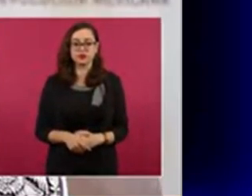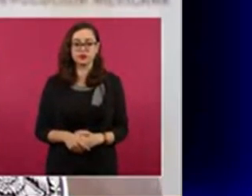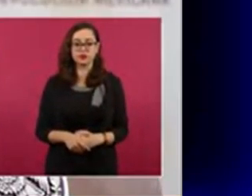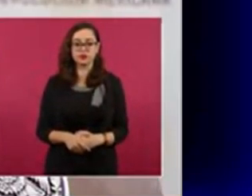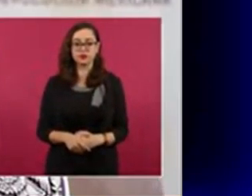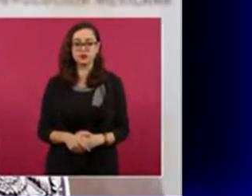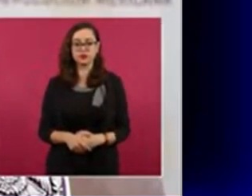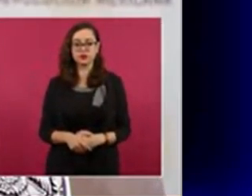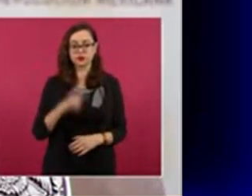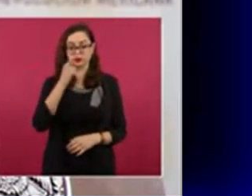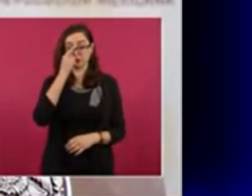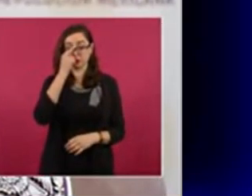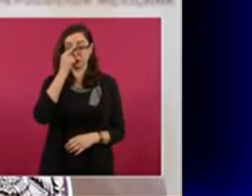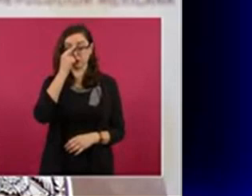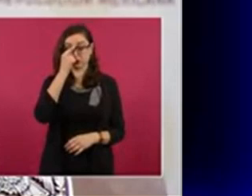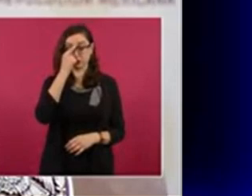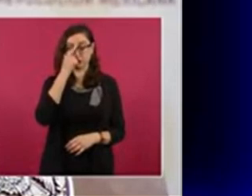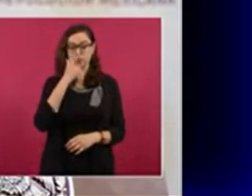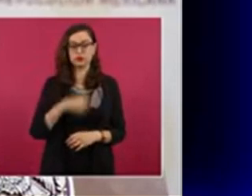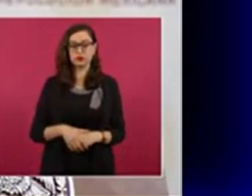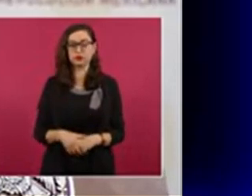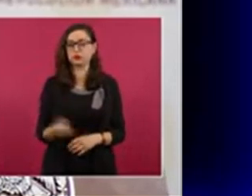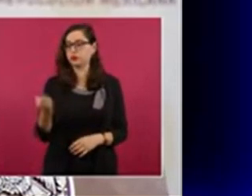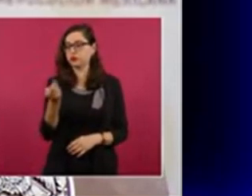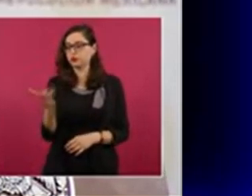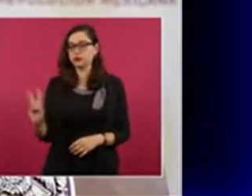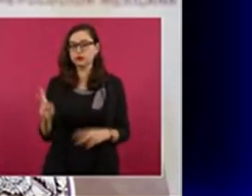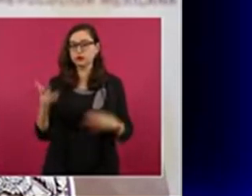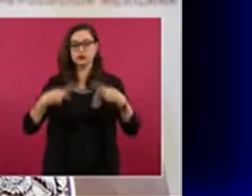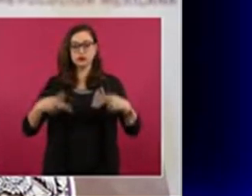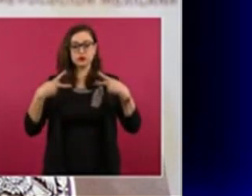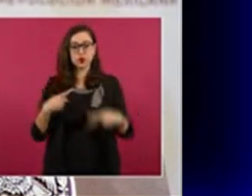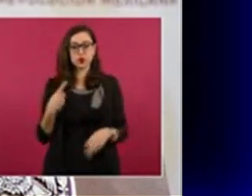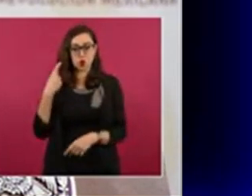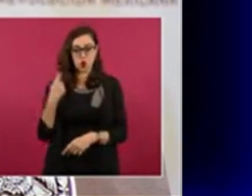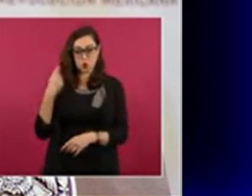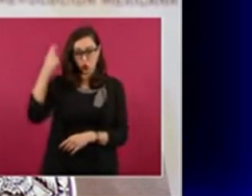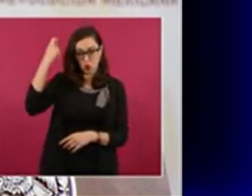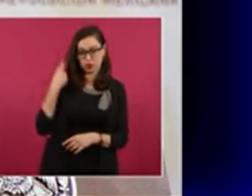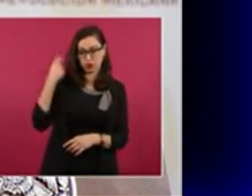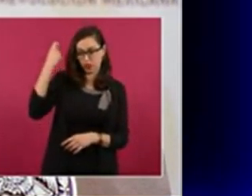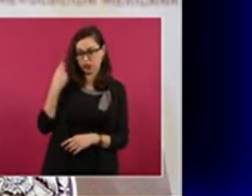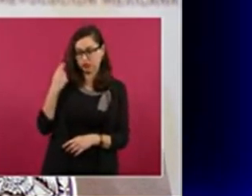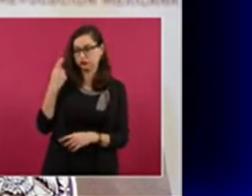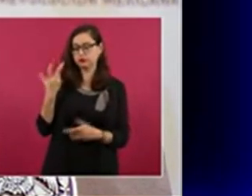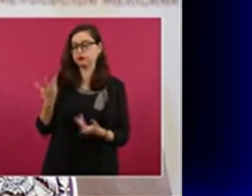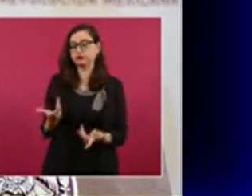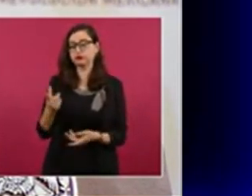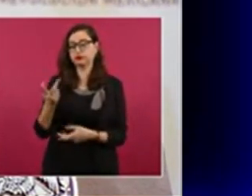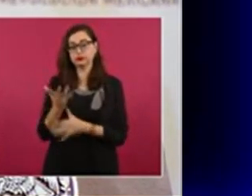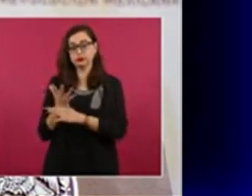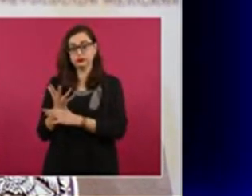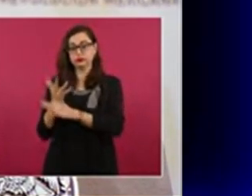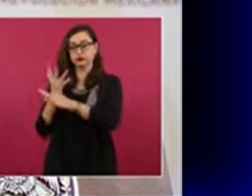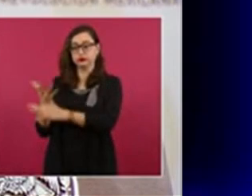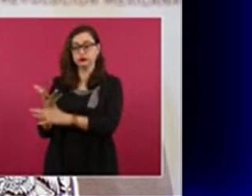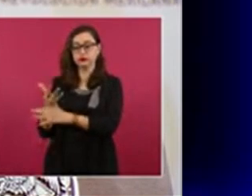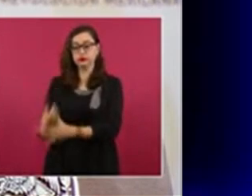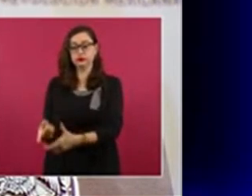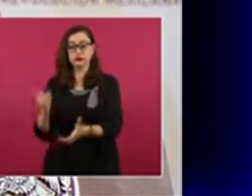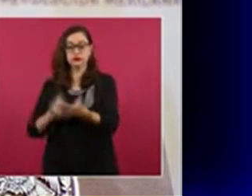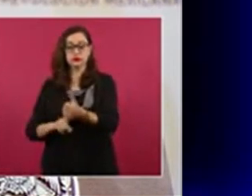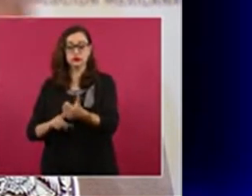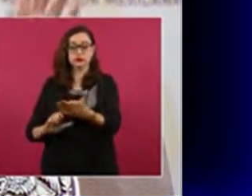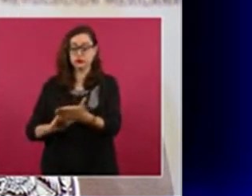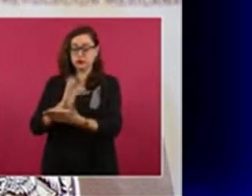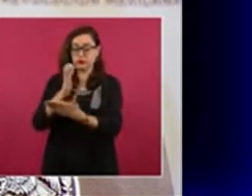de jubilados manifiesta, que se les debe toda vez que hubo una reforma, un cambio al contrato colectivo de trabajo